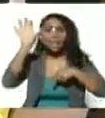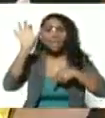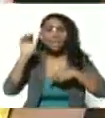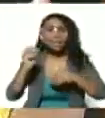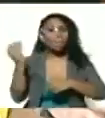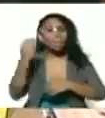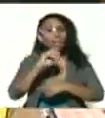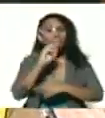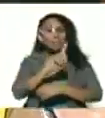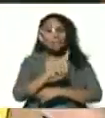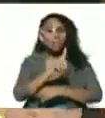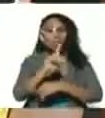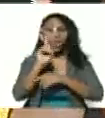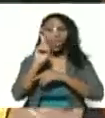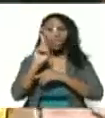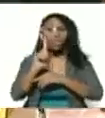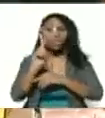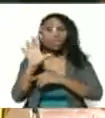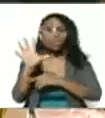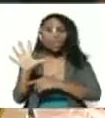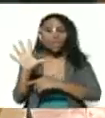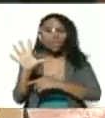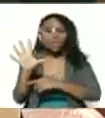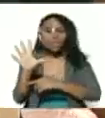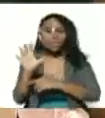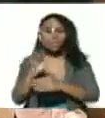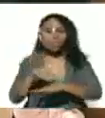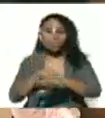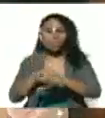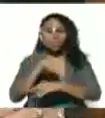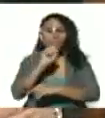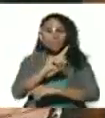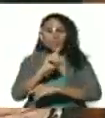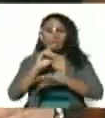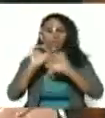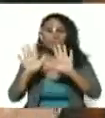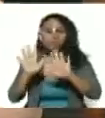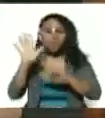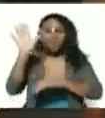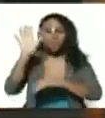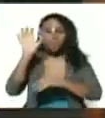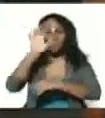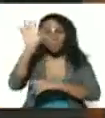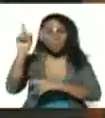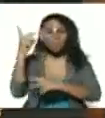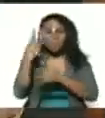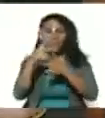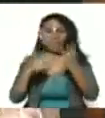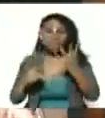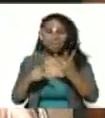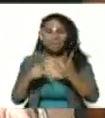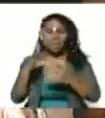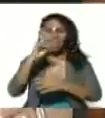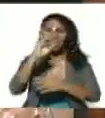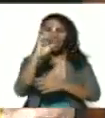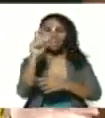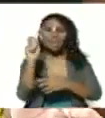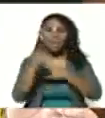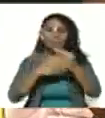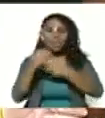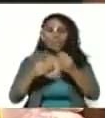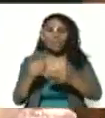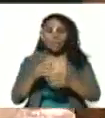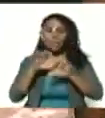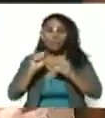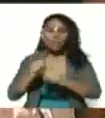110 países donde ya está circulando libremente la variante delta que al territorio que llega se hace predominante